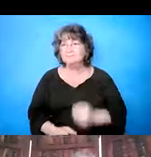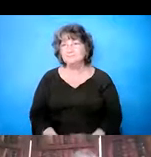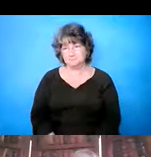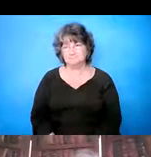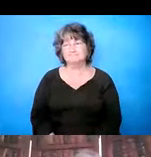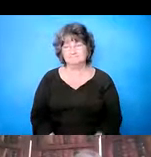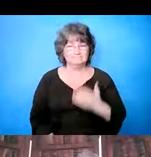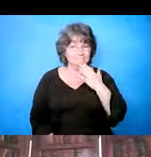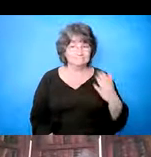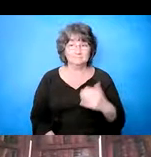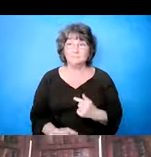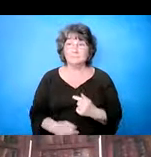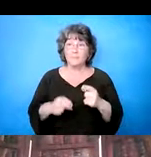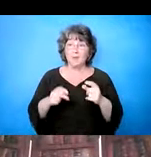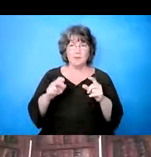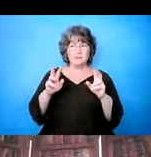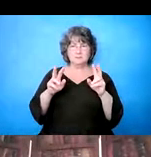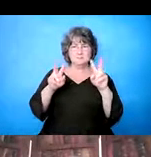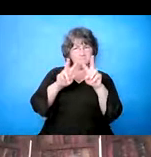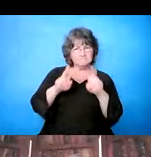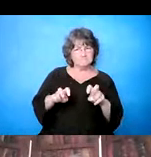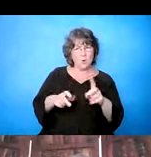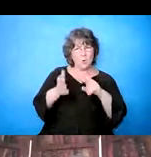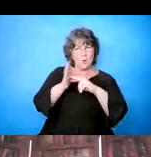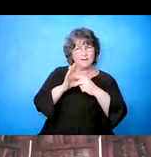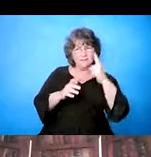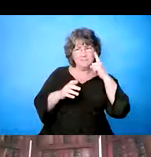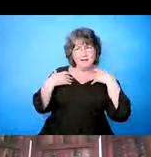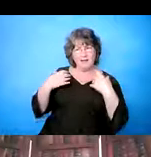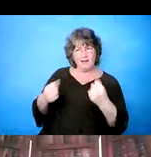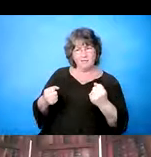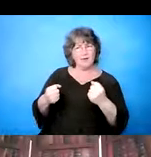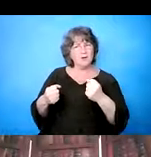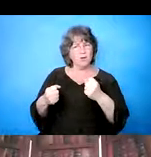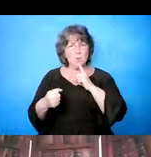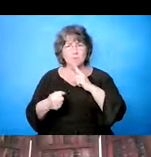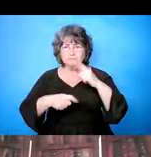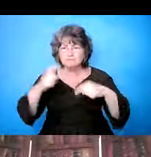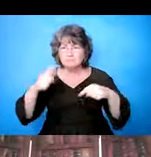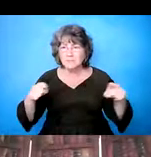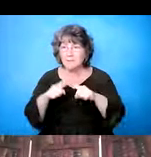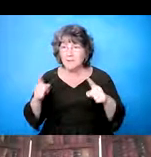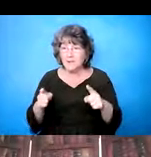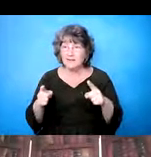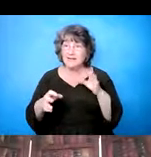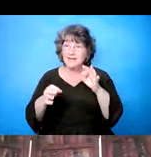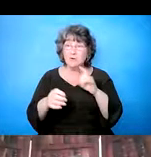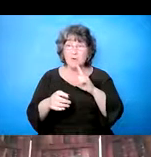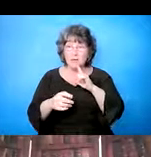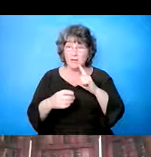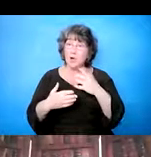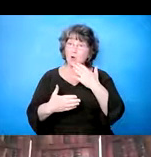Cuando estamos, ¿qué es salud mental? Tenemos una definición. Y últimamente, cuando uno ve una persona que tiene buena salud mental,